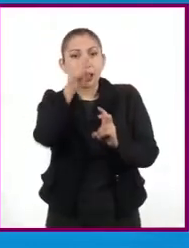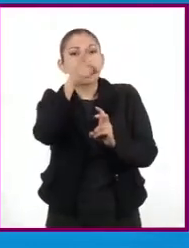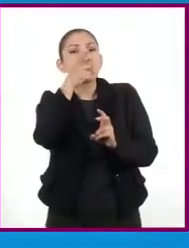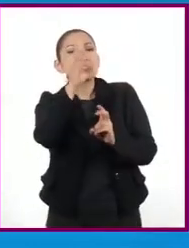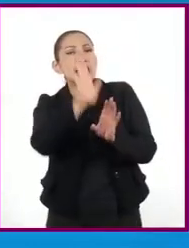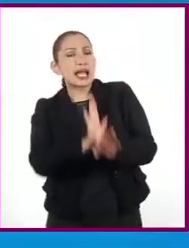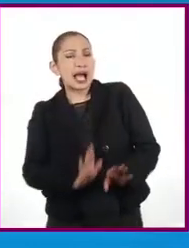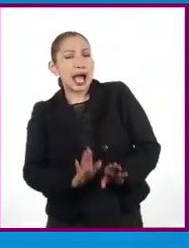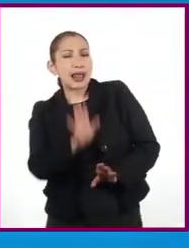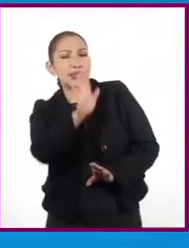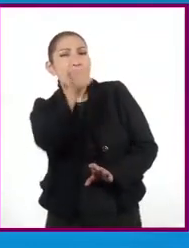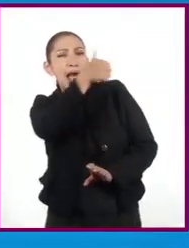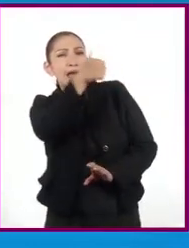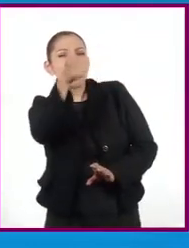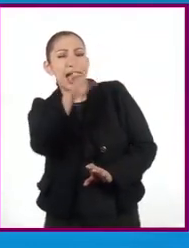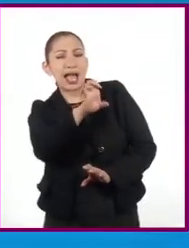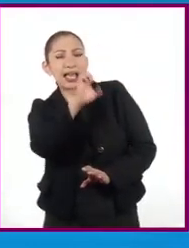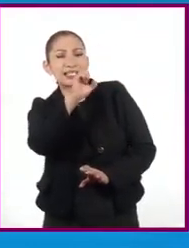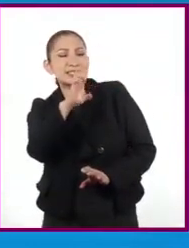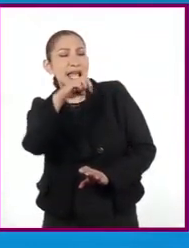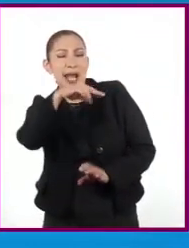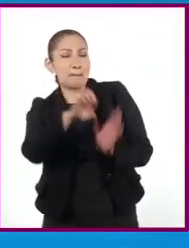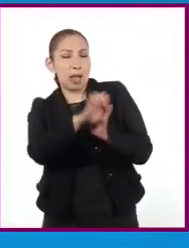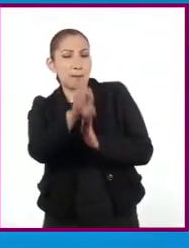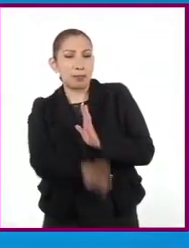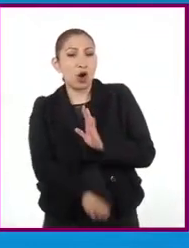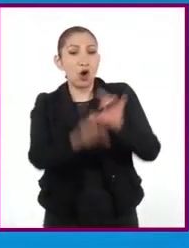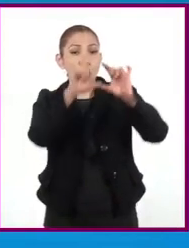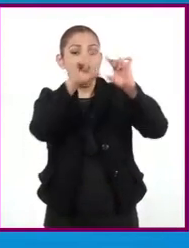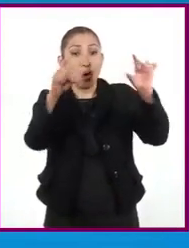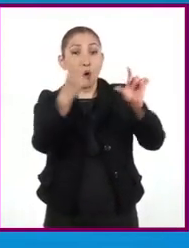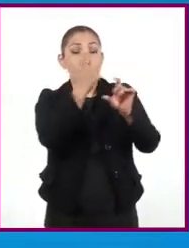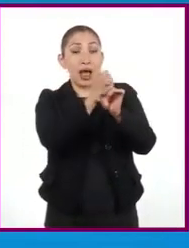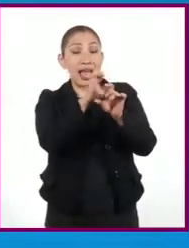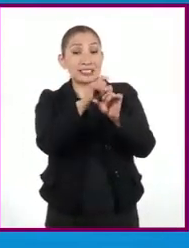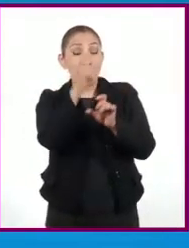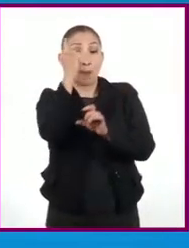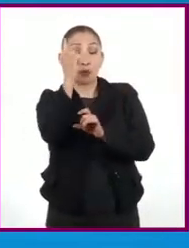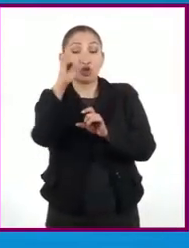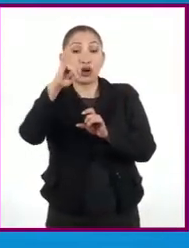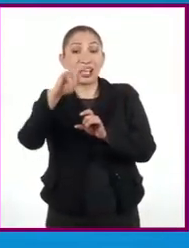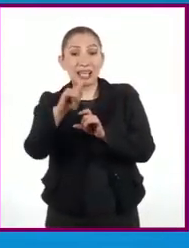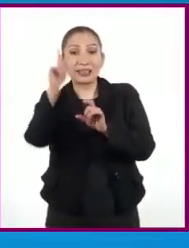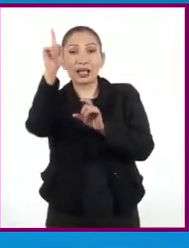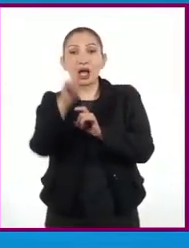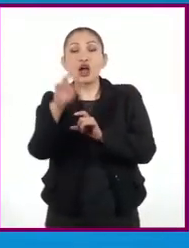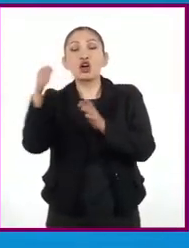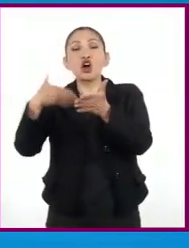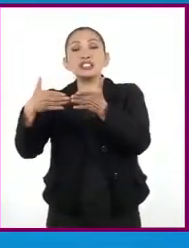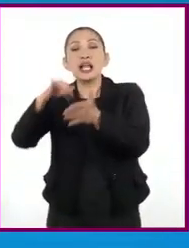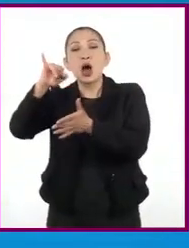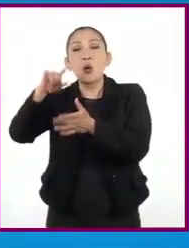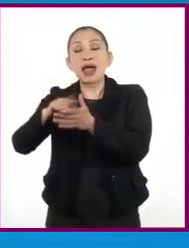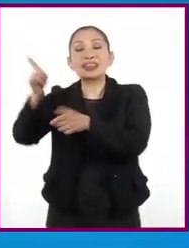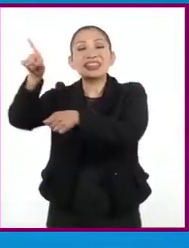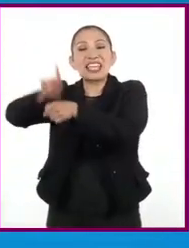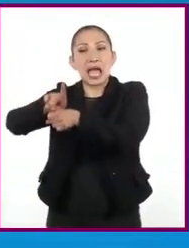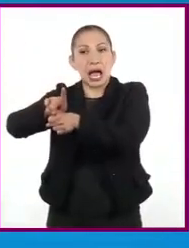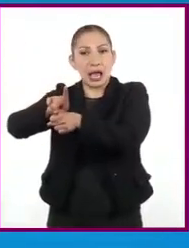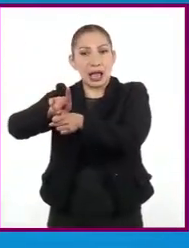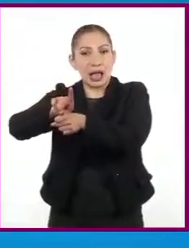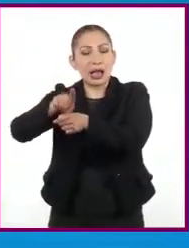indicar las características de cada escena. Por ejemplo, esc1.in barra cocina de Juan barra día.